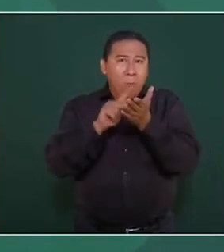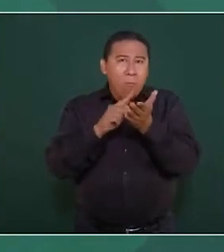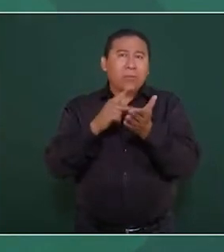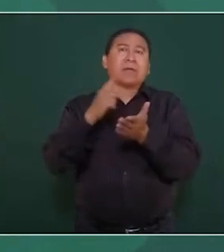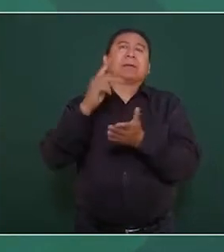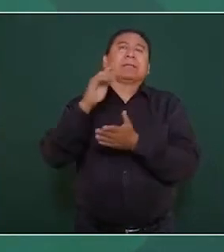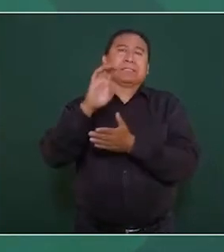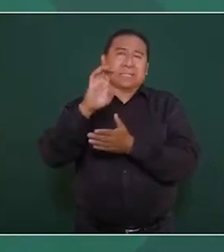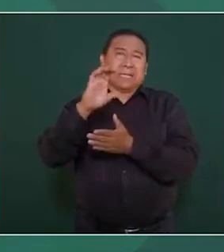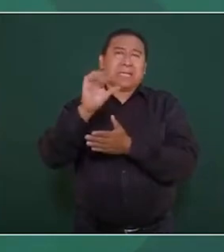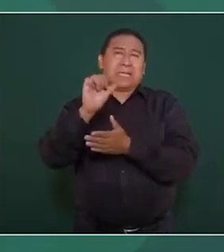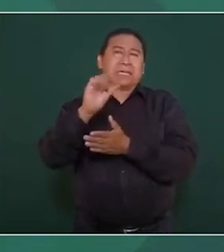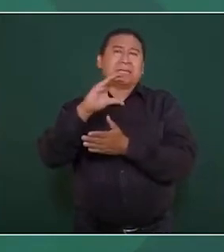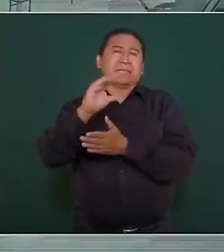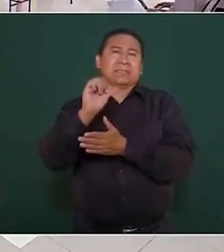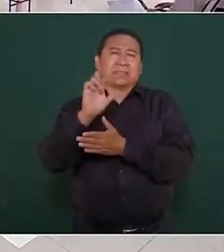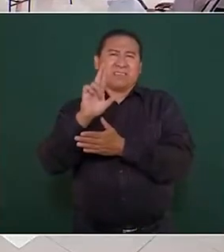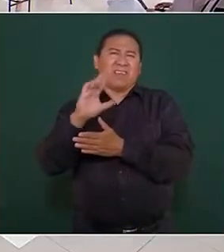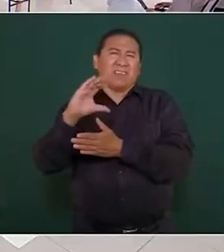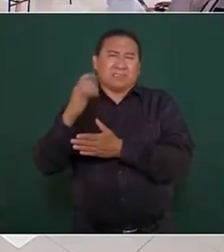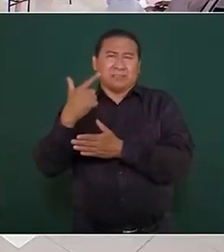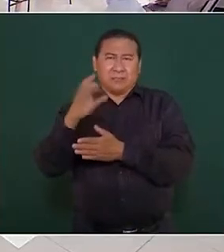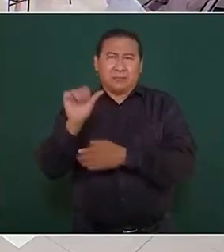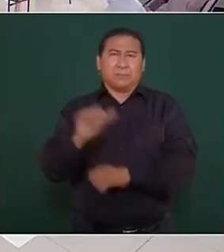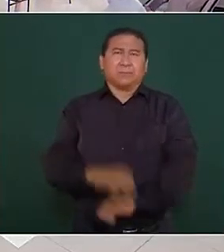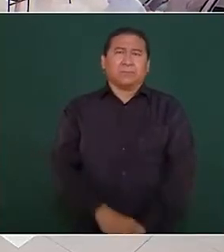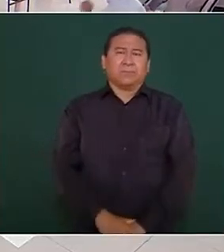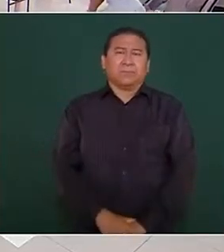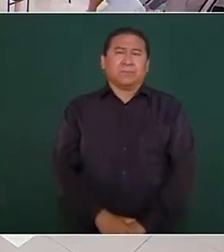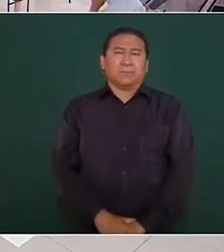Escárcega. No sé si ponen el plan.